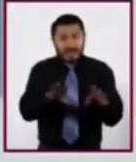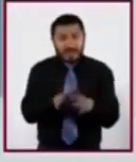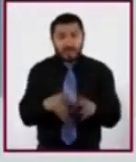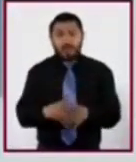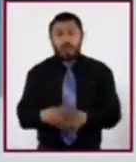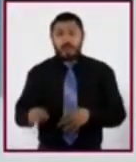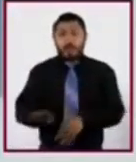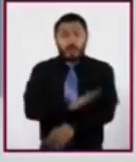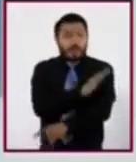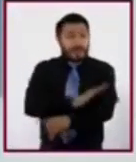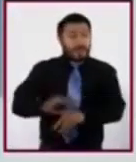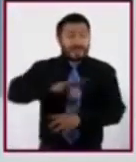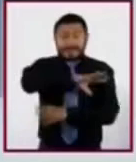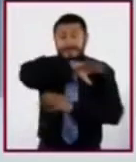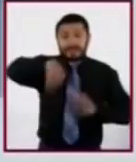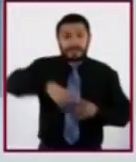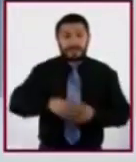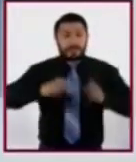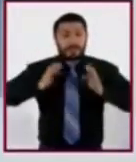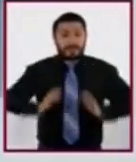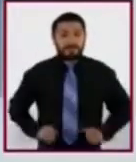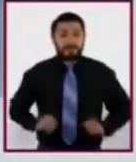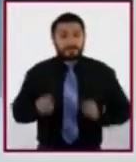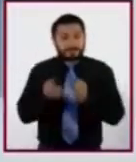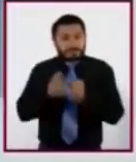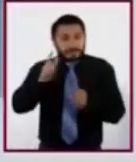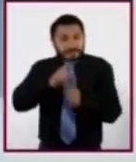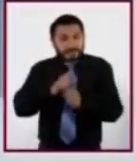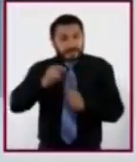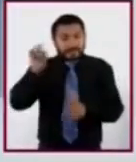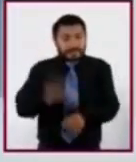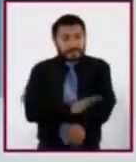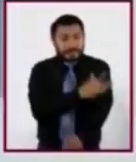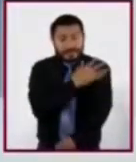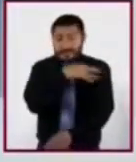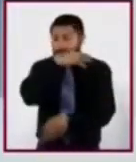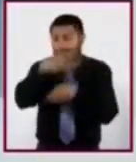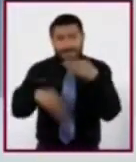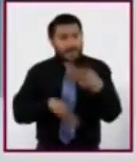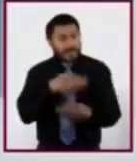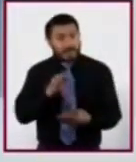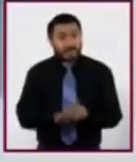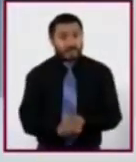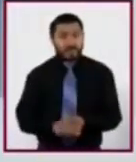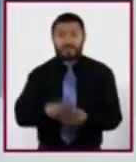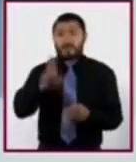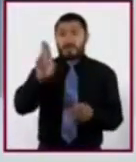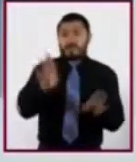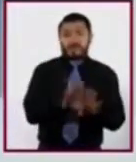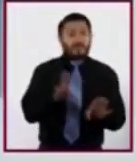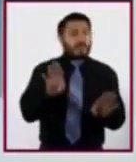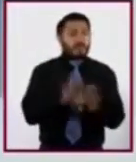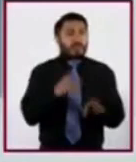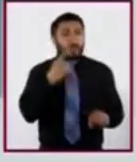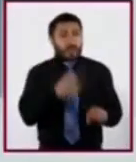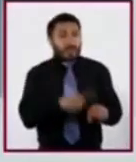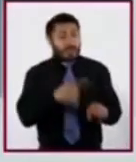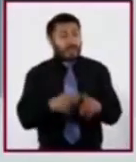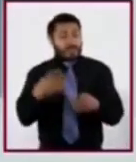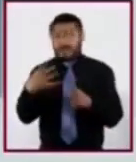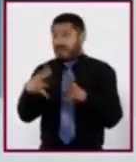Y no solamente la ausencia de afecciones o enfermedades. ¿Qué piensan ustedes?